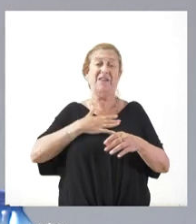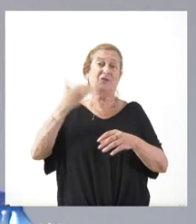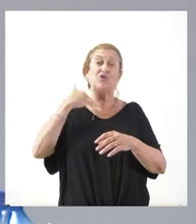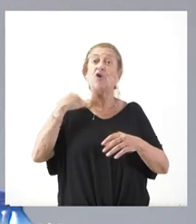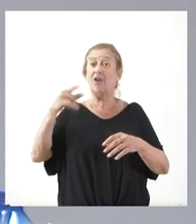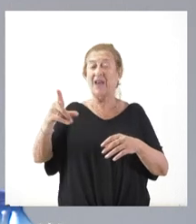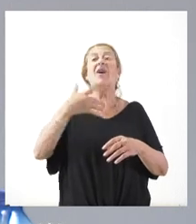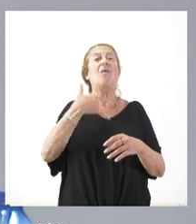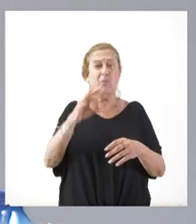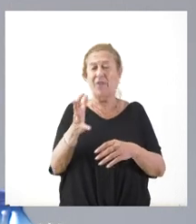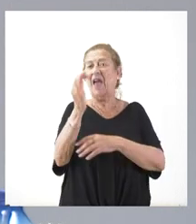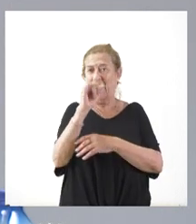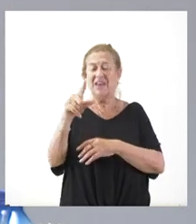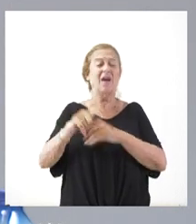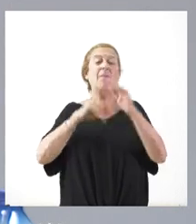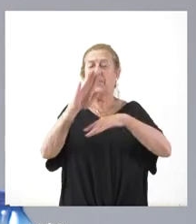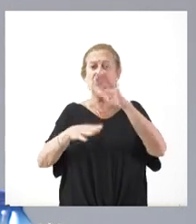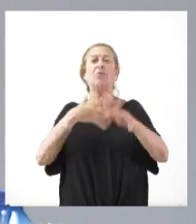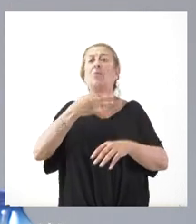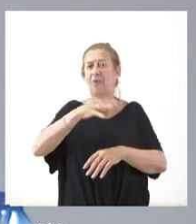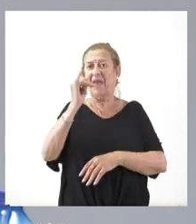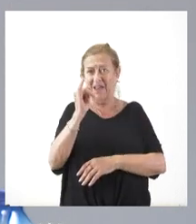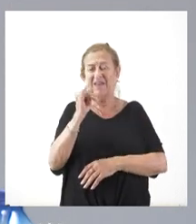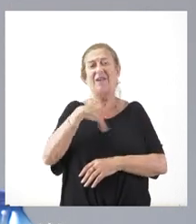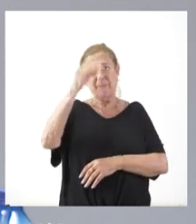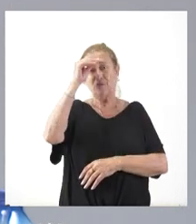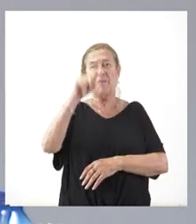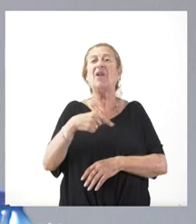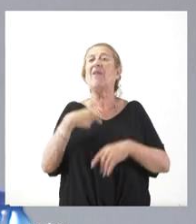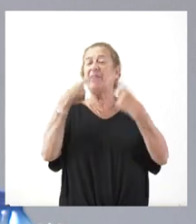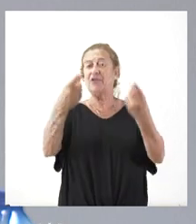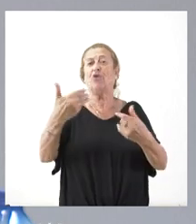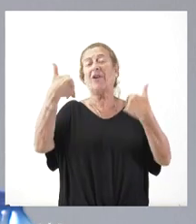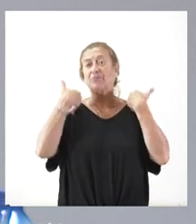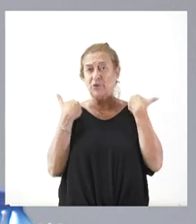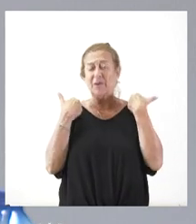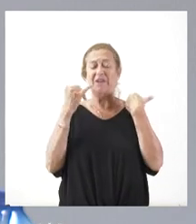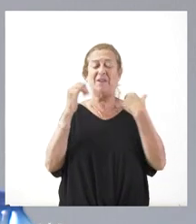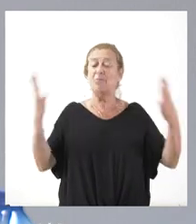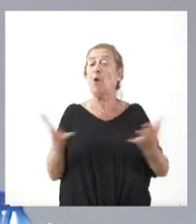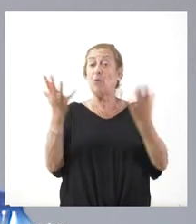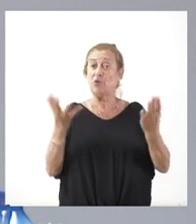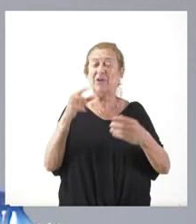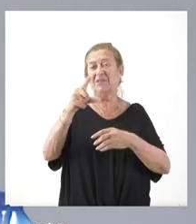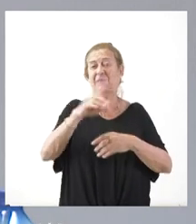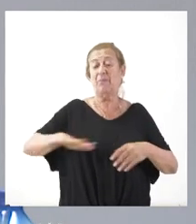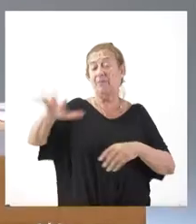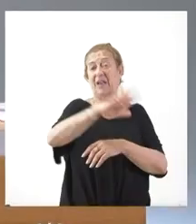esa posibilidad existe y este procedimiento existe y yo creo que así también se han manifestado a los responsables y promotores de ese polígono.